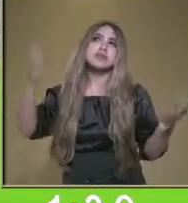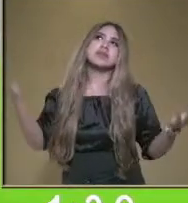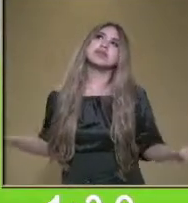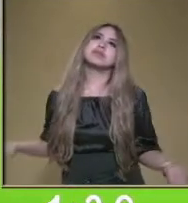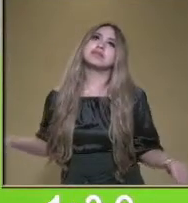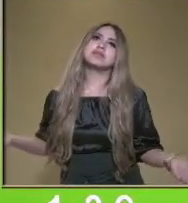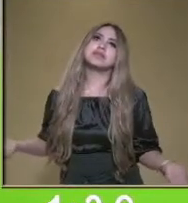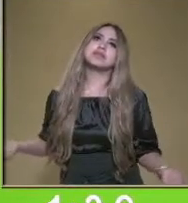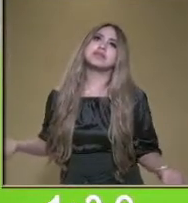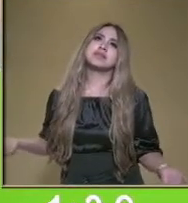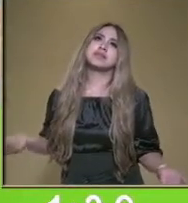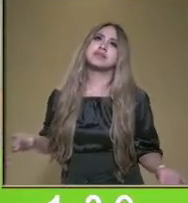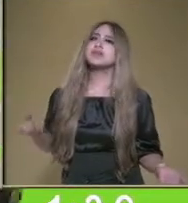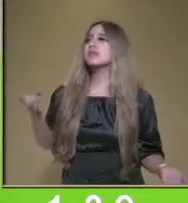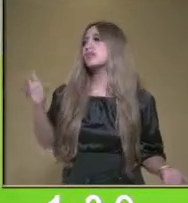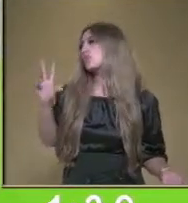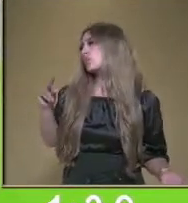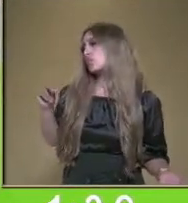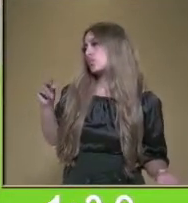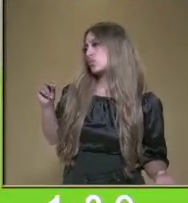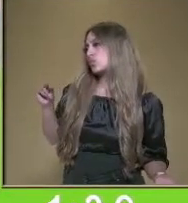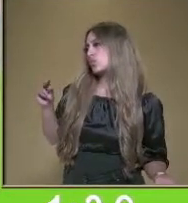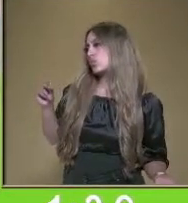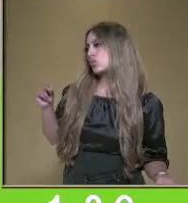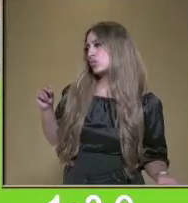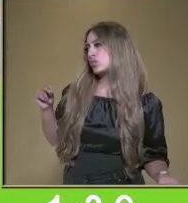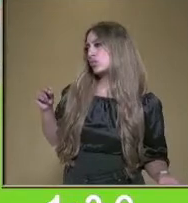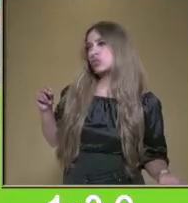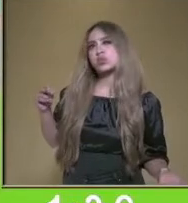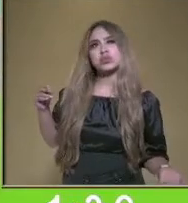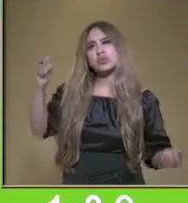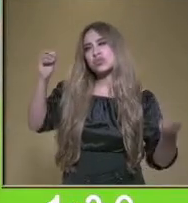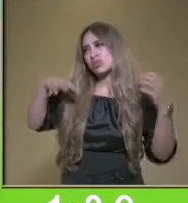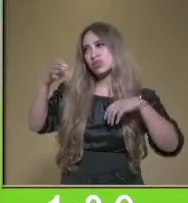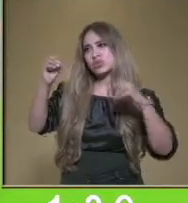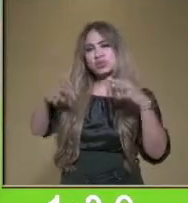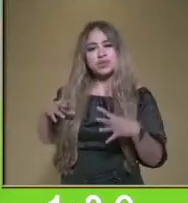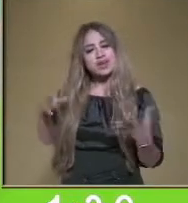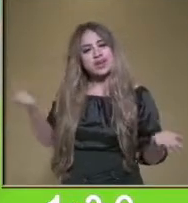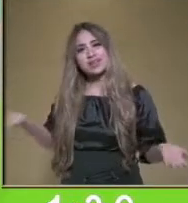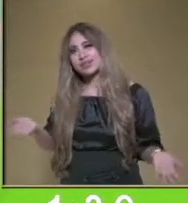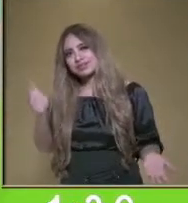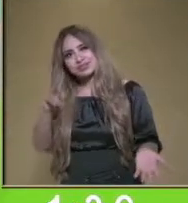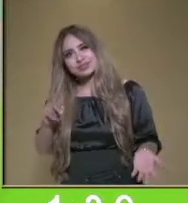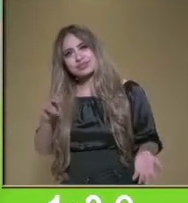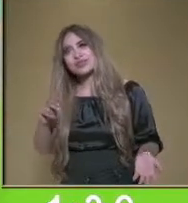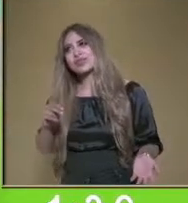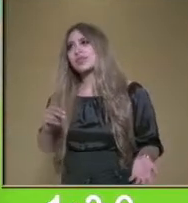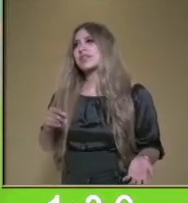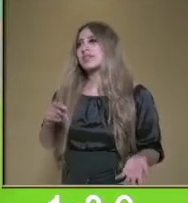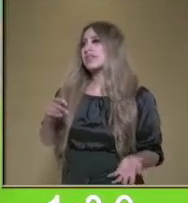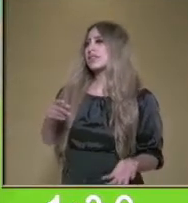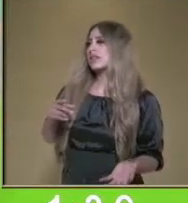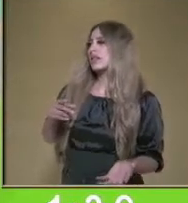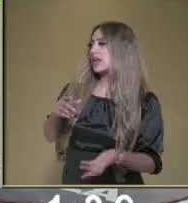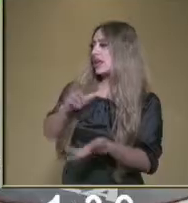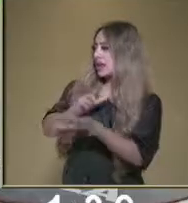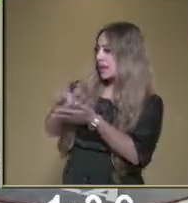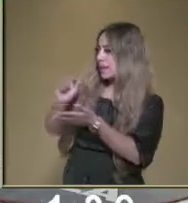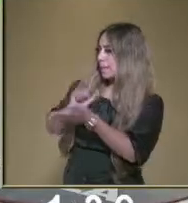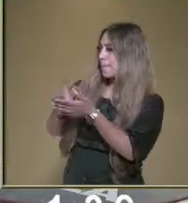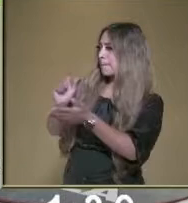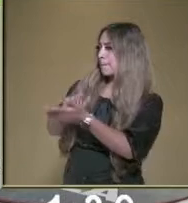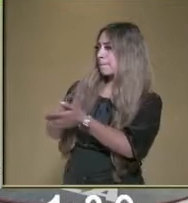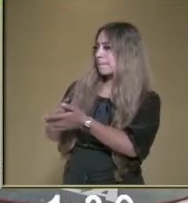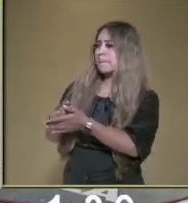príncipe. Para eso no es bañarse. Bañarse debe de ser con agua limpia, con el jabón